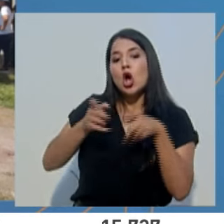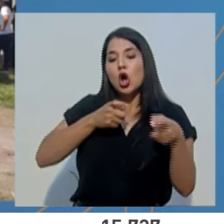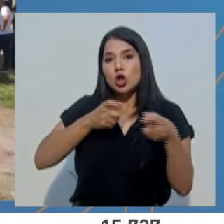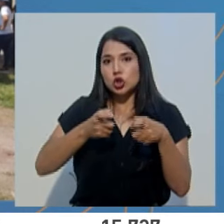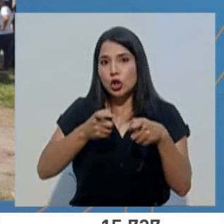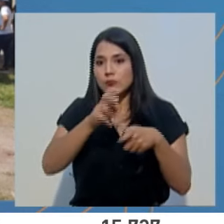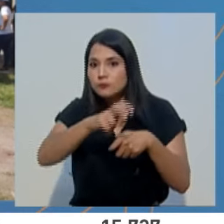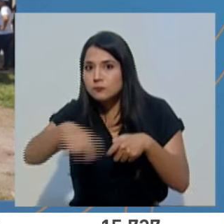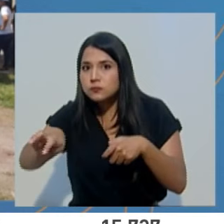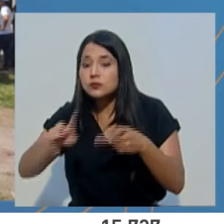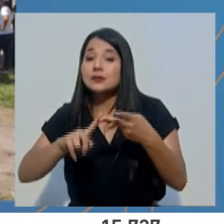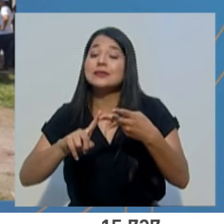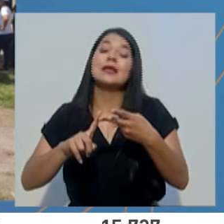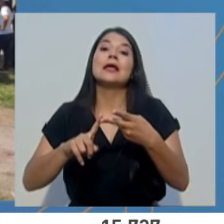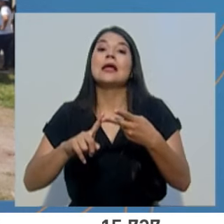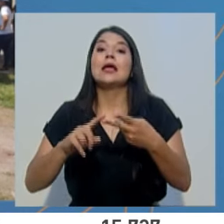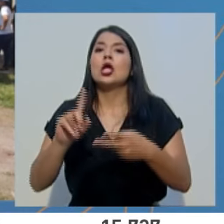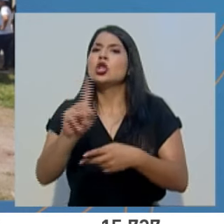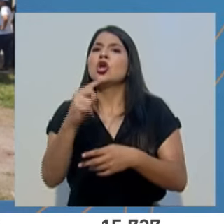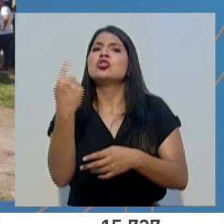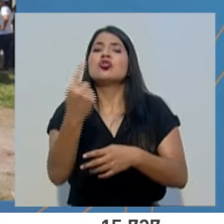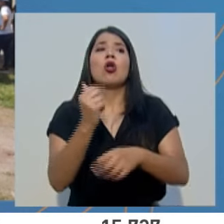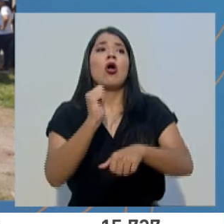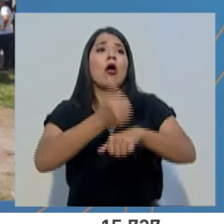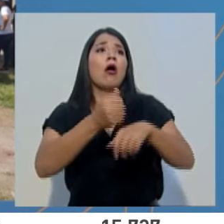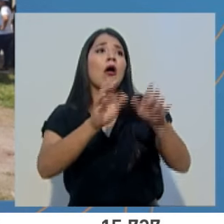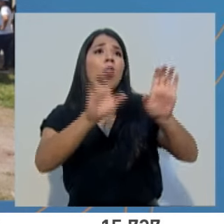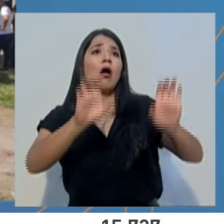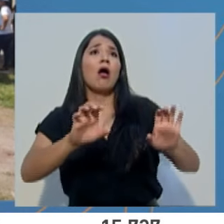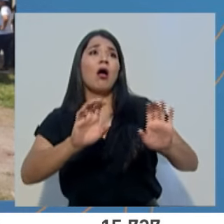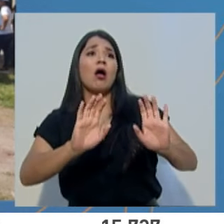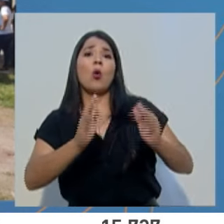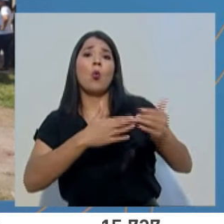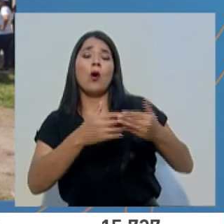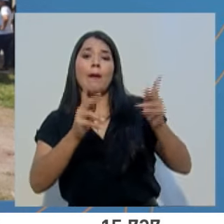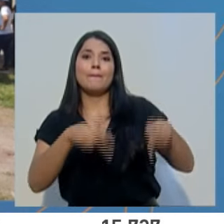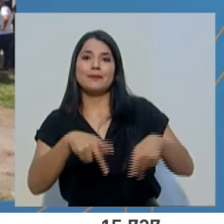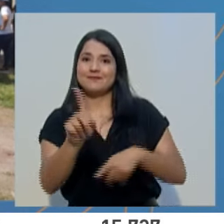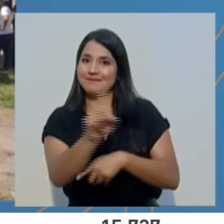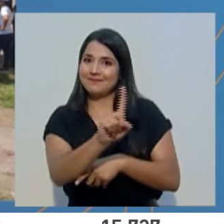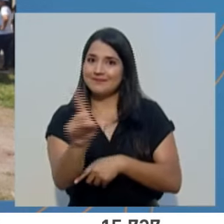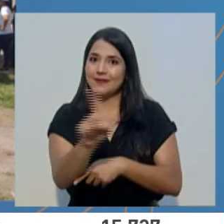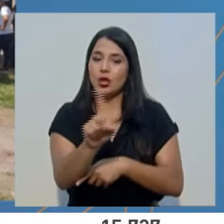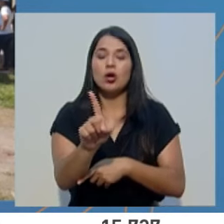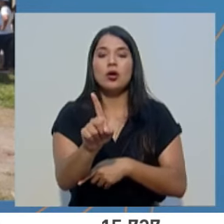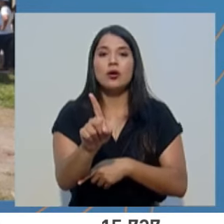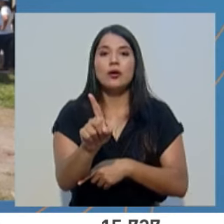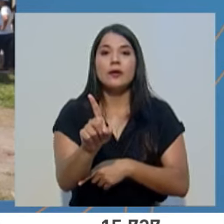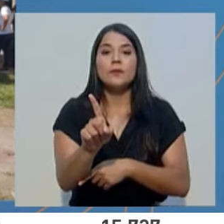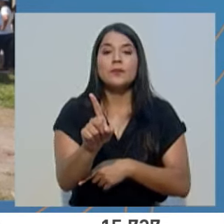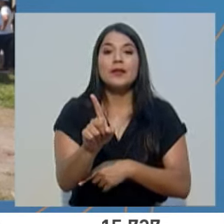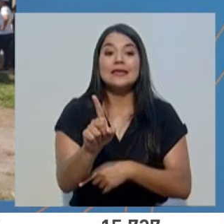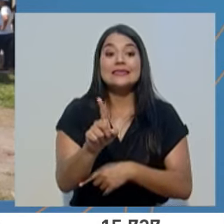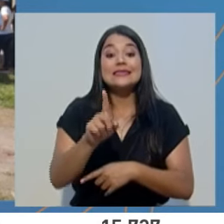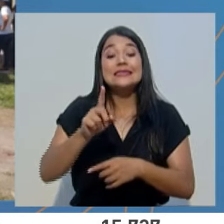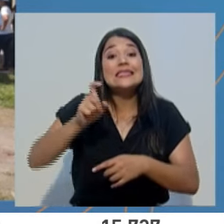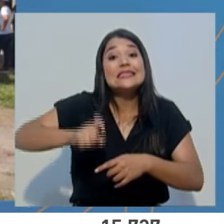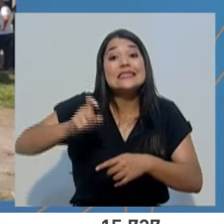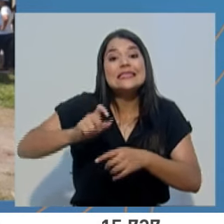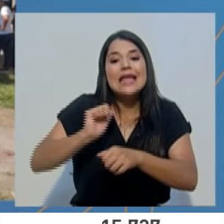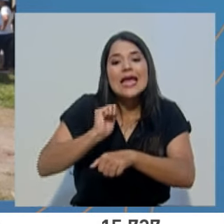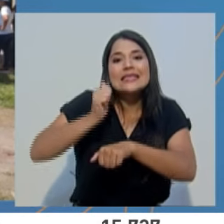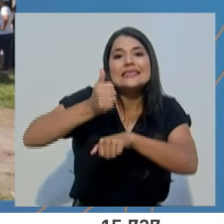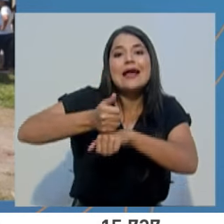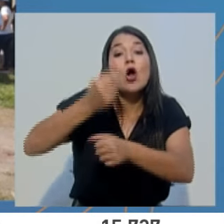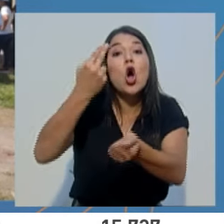de la caja. No solamente es colocar un toldo. Estamos hablando de establecer una